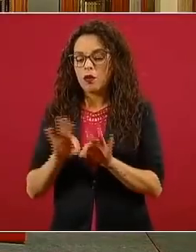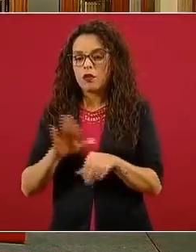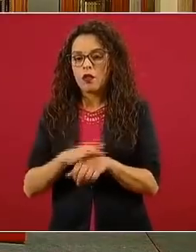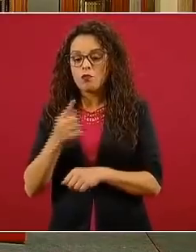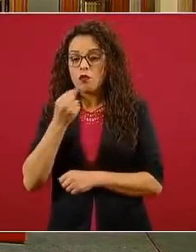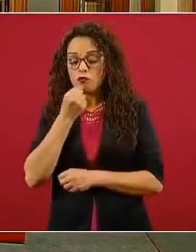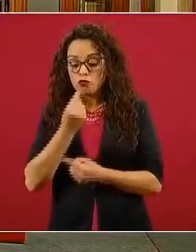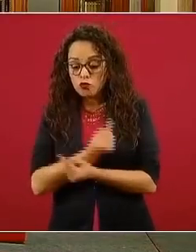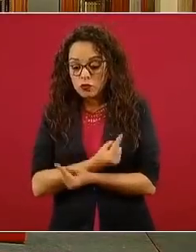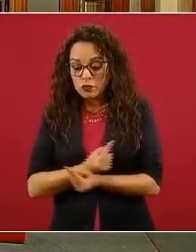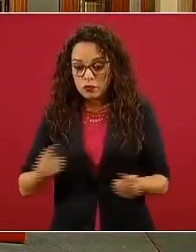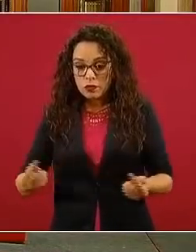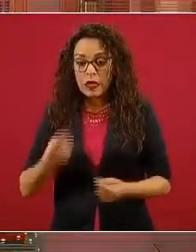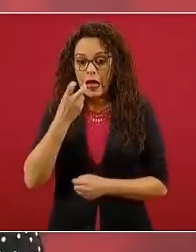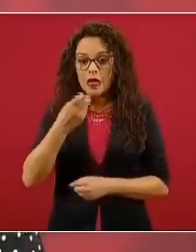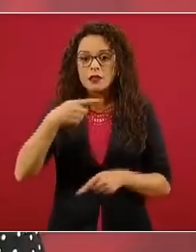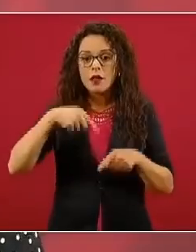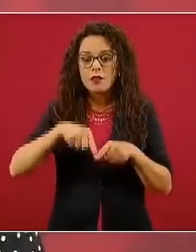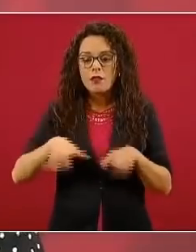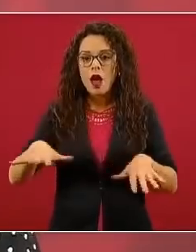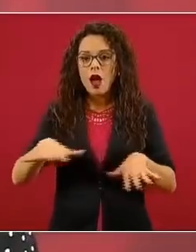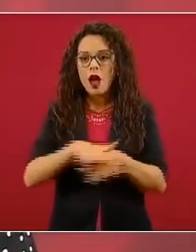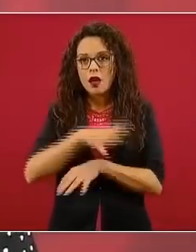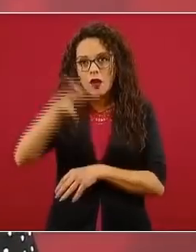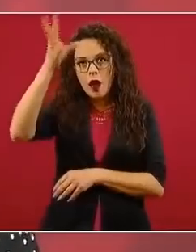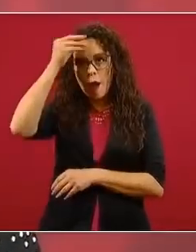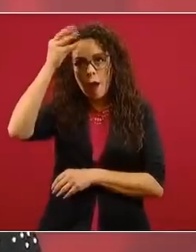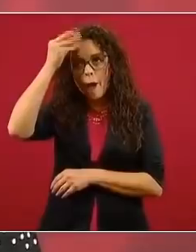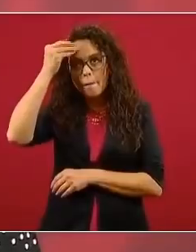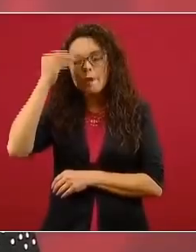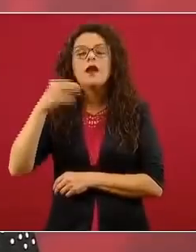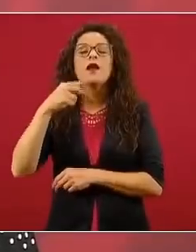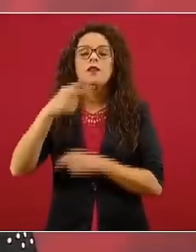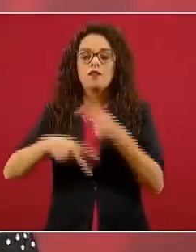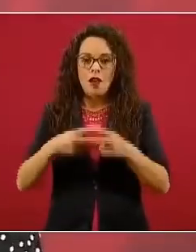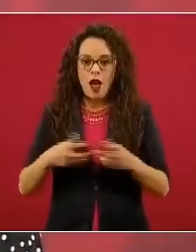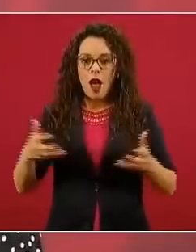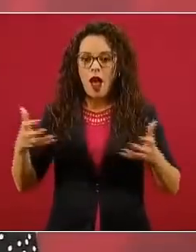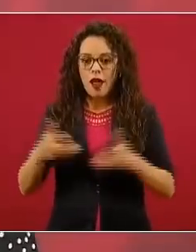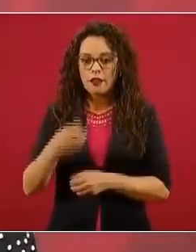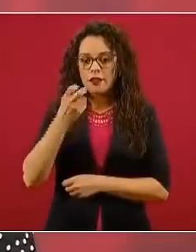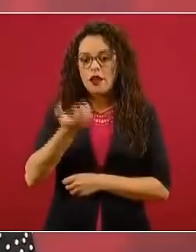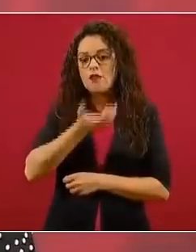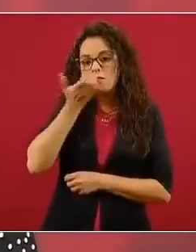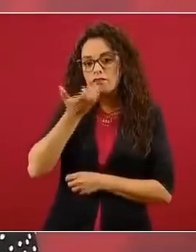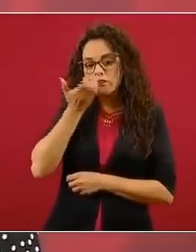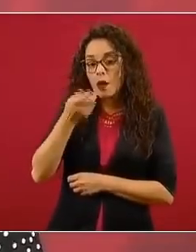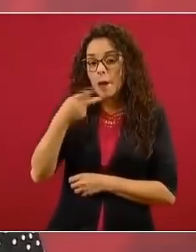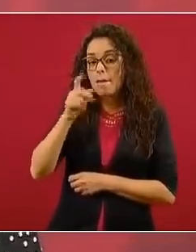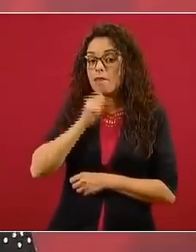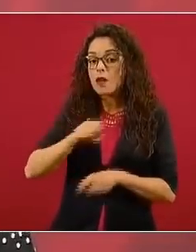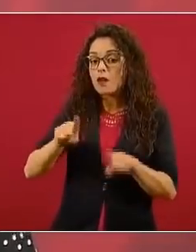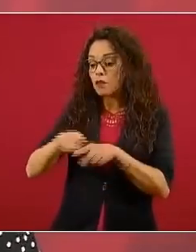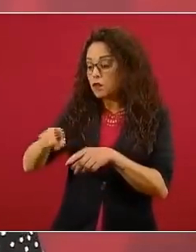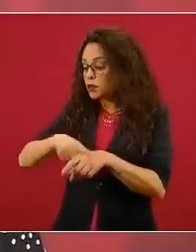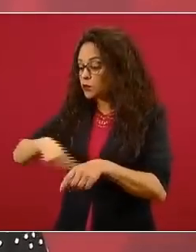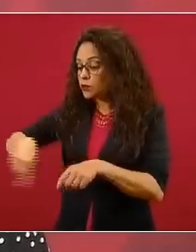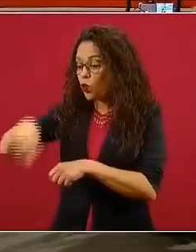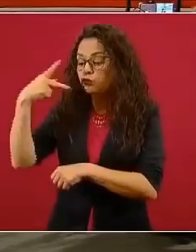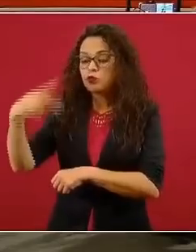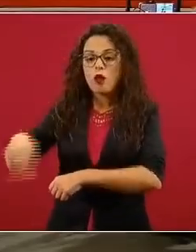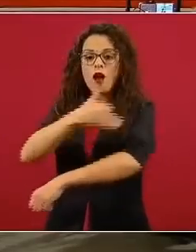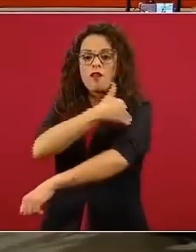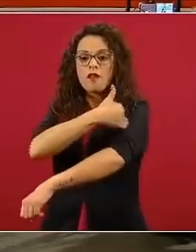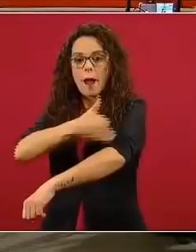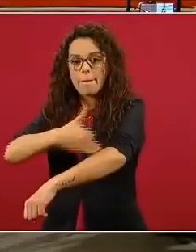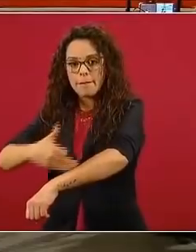desarrollen estos hábitos es que se traduzca también en un impacto en las familias, ¿no? Y lo hemos